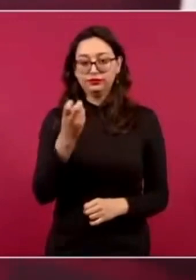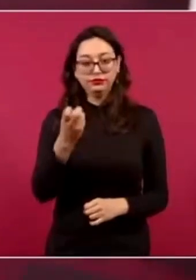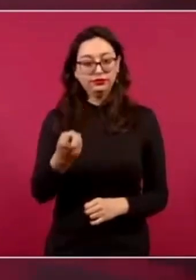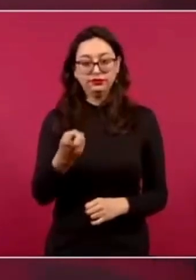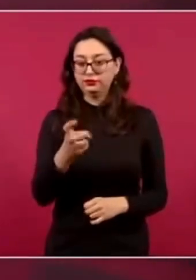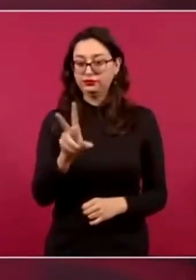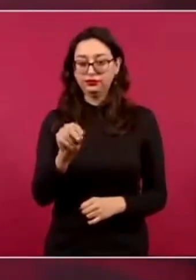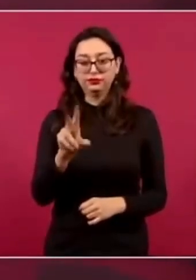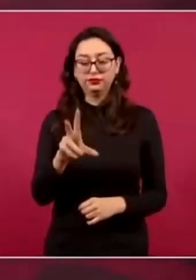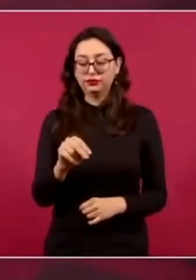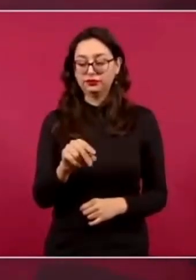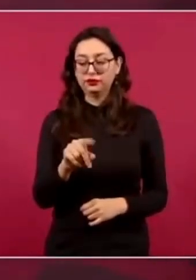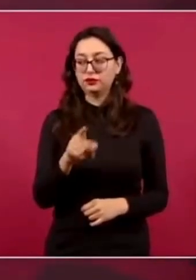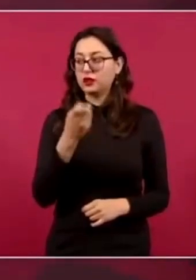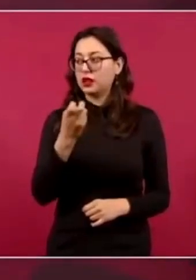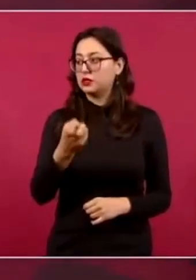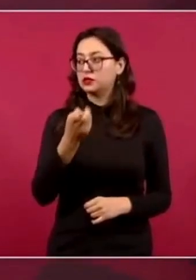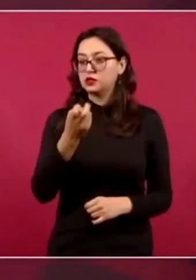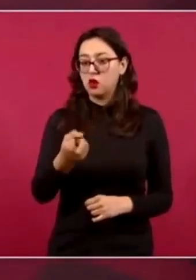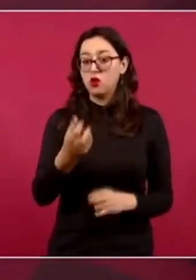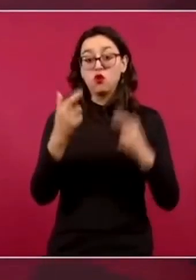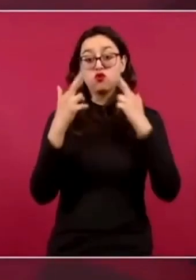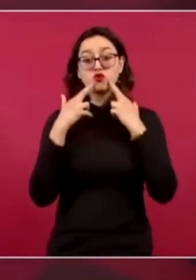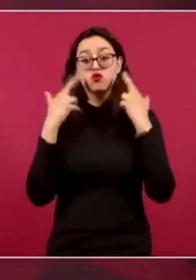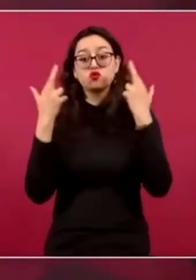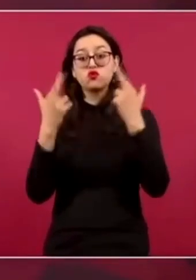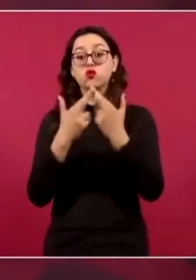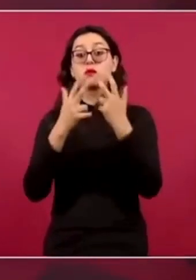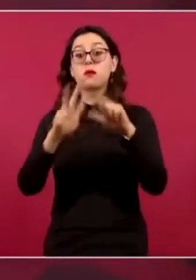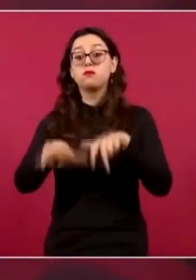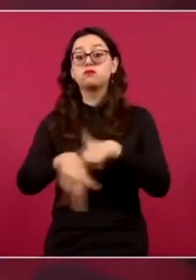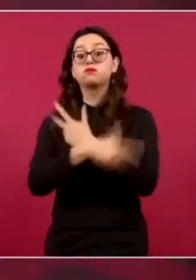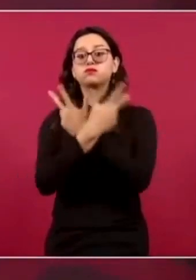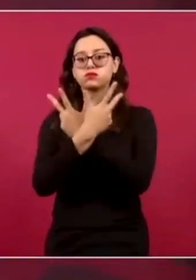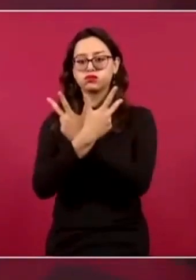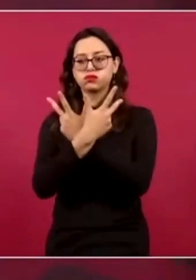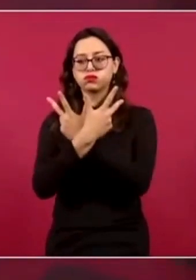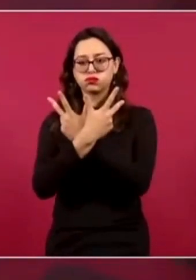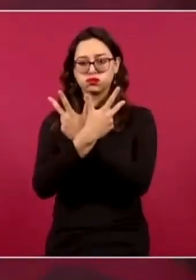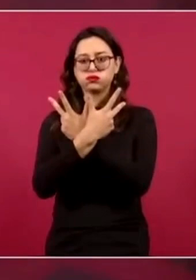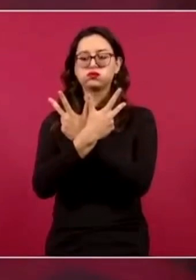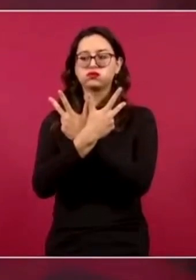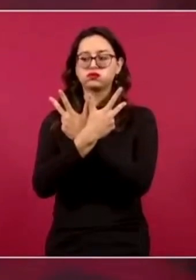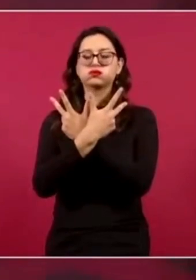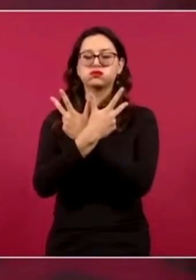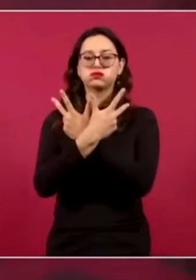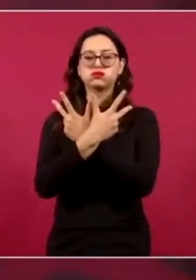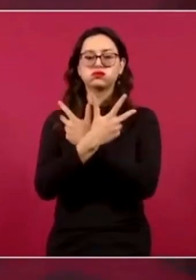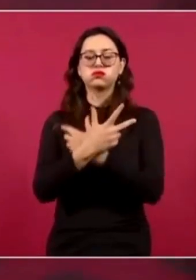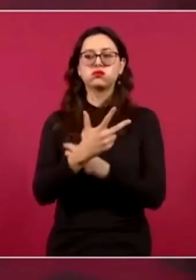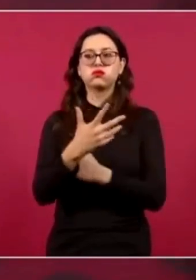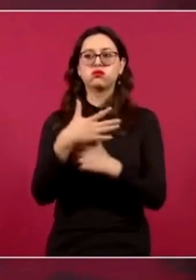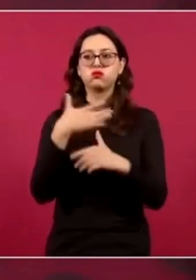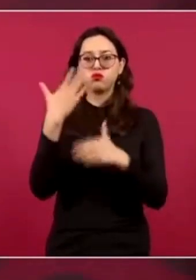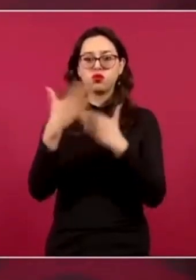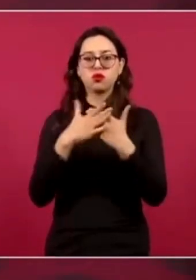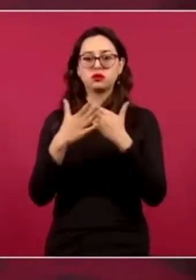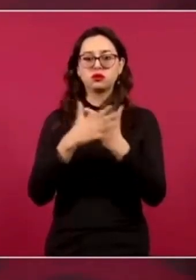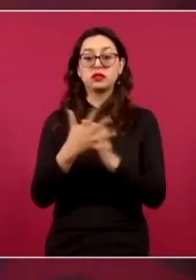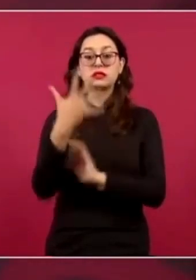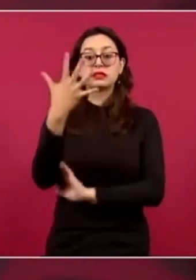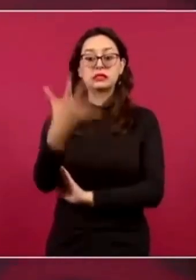virtual una videoconferencia el día 5 de abril